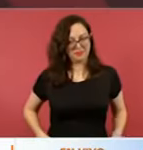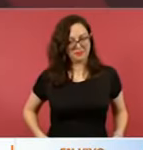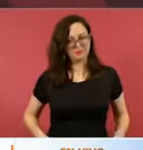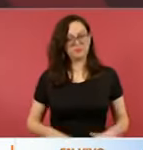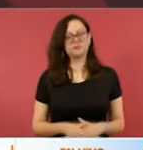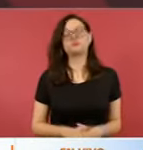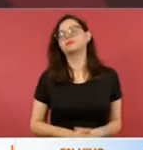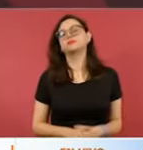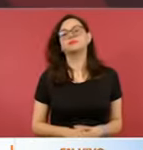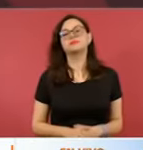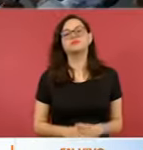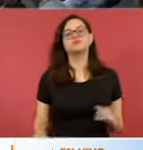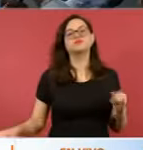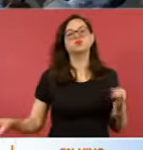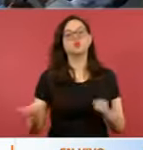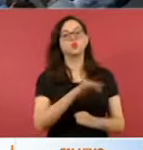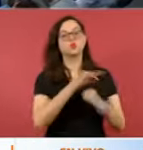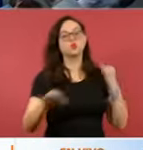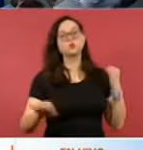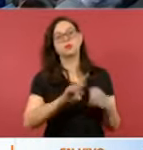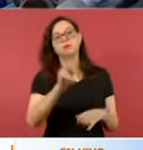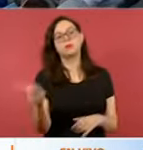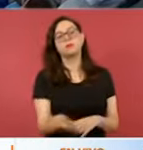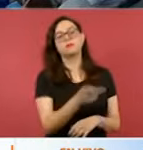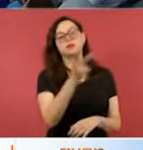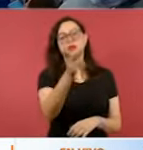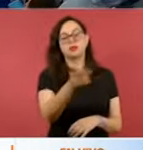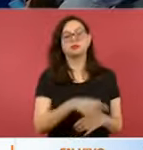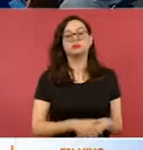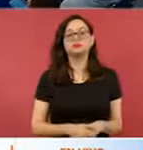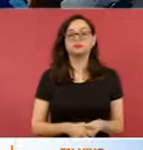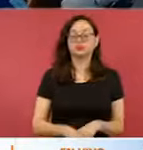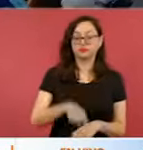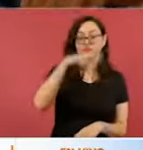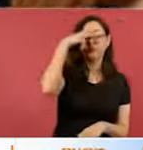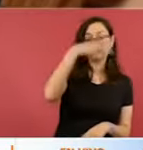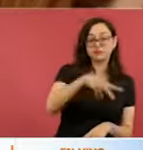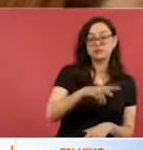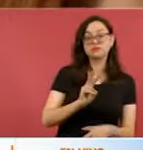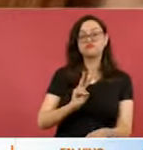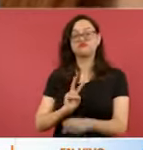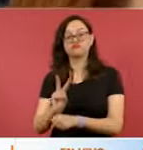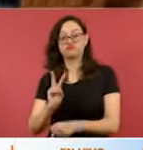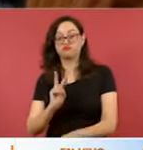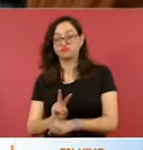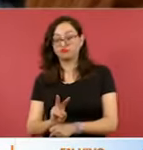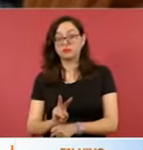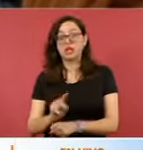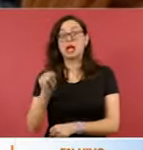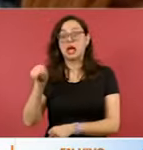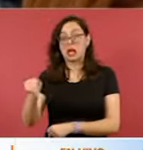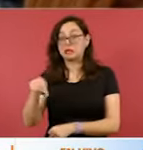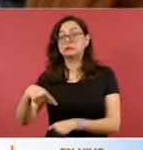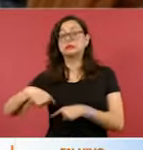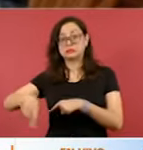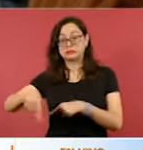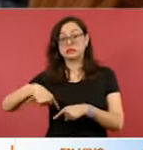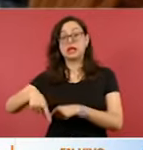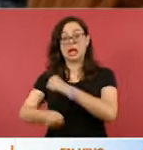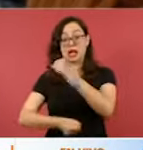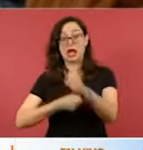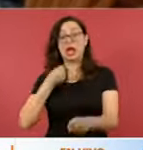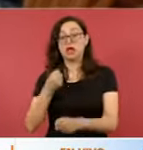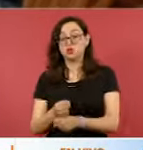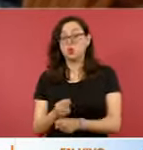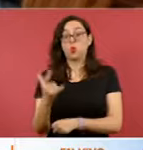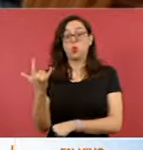Y finalmente, igual que para México, Venezuela celebra este año elecciones presidenciales, serán el 28 de